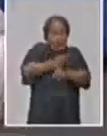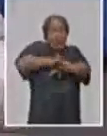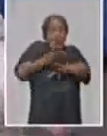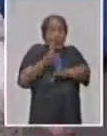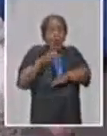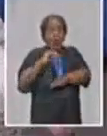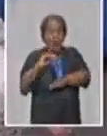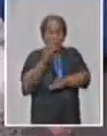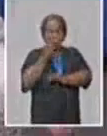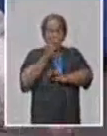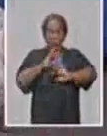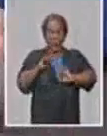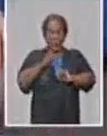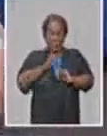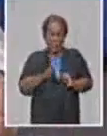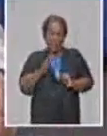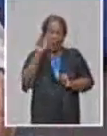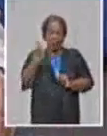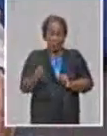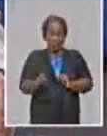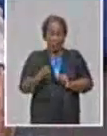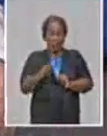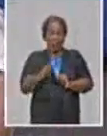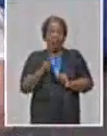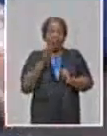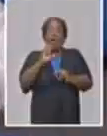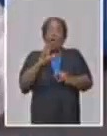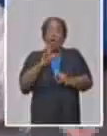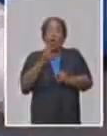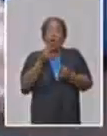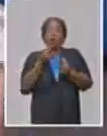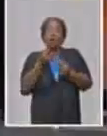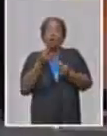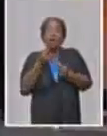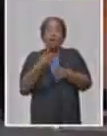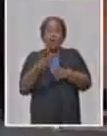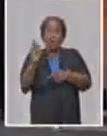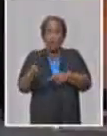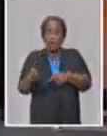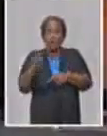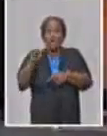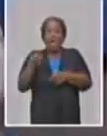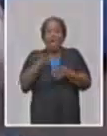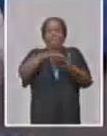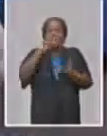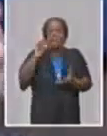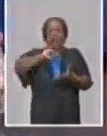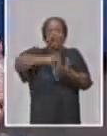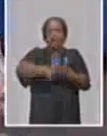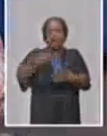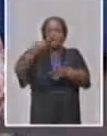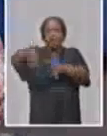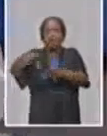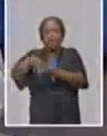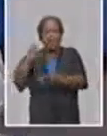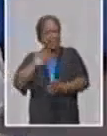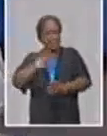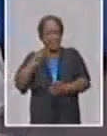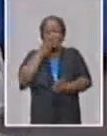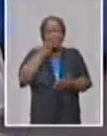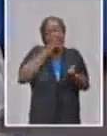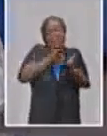si tú eres contador y te jubila, se te puede contratar en la misma plaza. Aunque tengas esa aptitud.